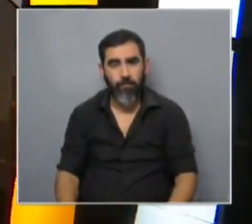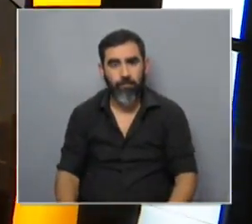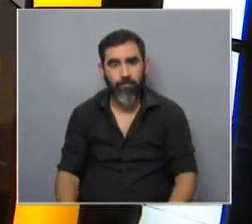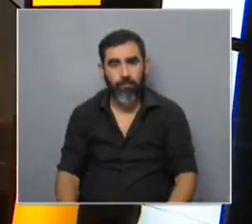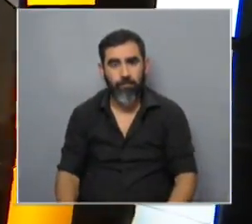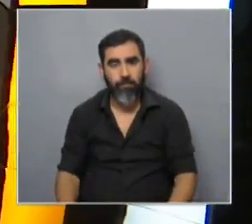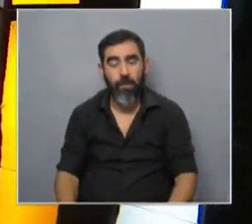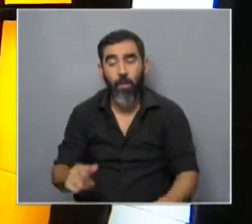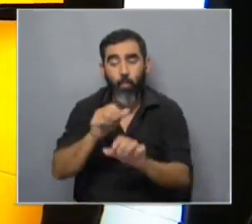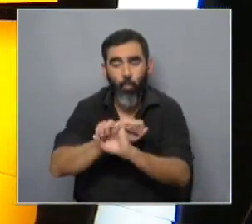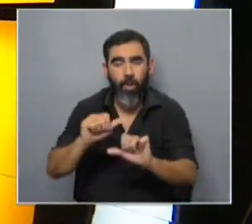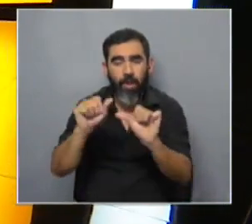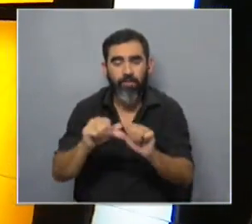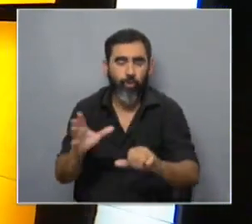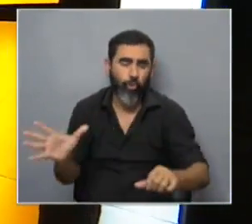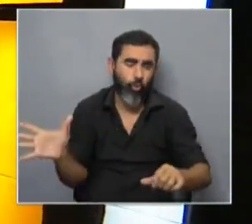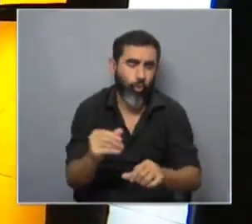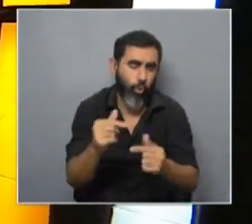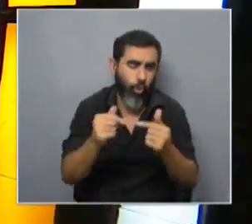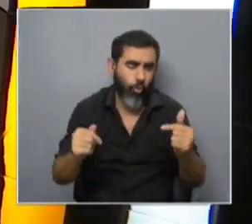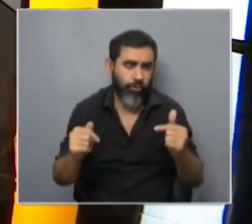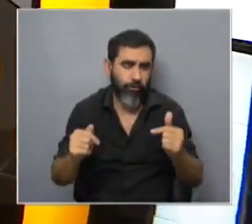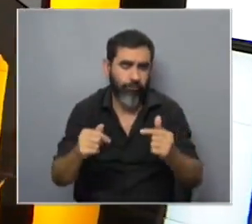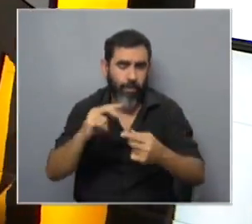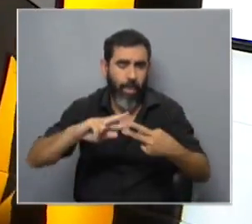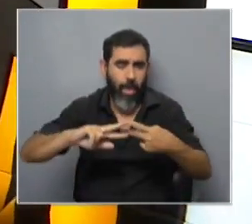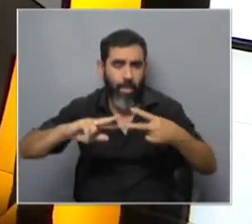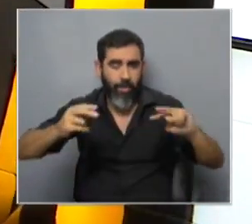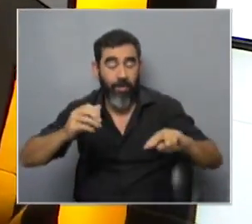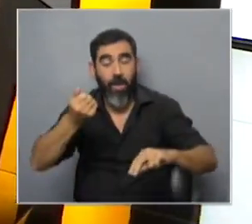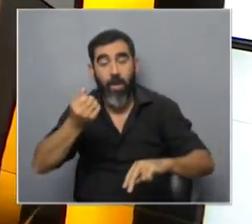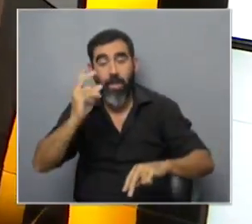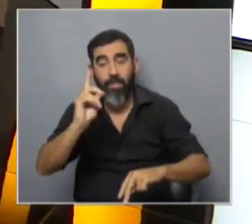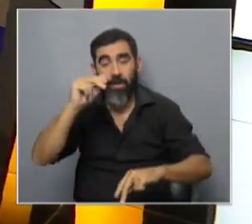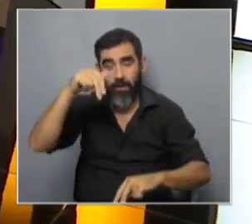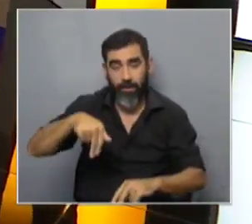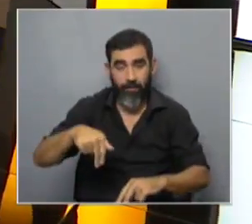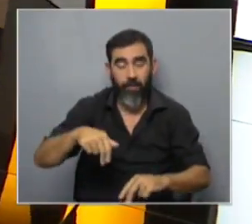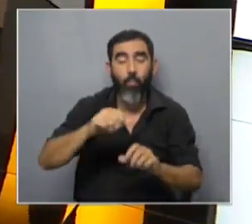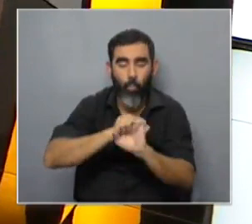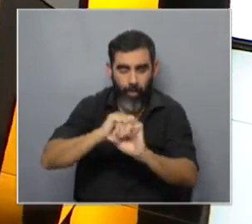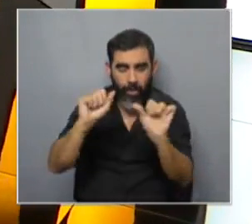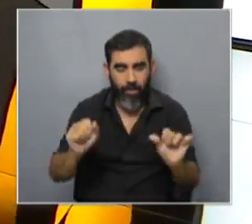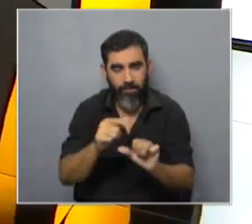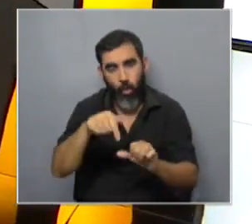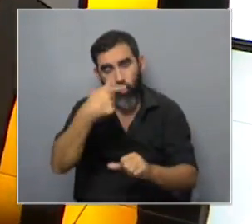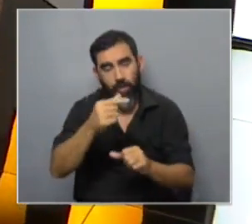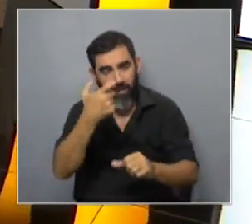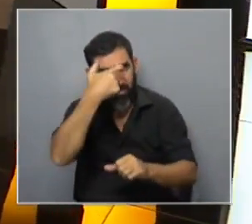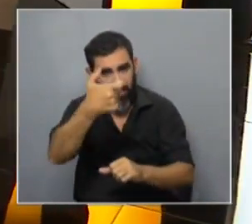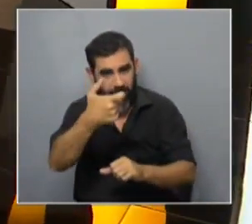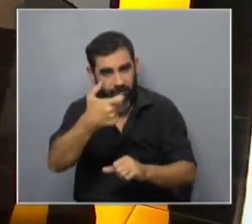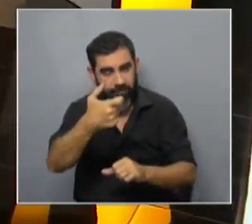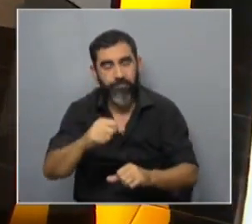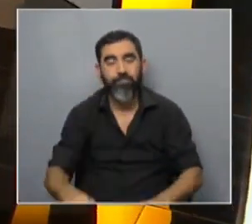Con CRISPR se puede hacer casi de todo lo que uno quiere hacer con el ADN, es decir, si quieres hacer transgénesis lo puedes hacer, aprovechando